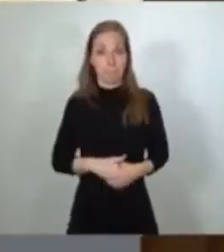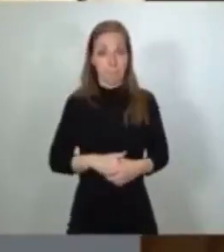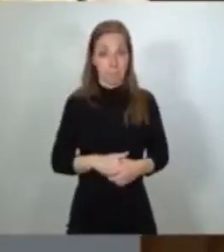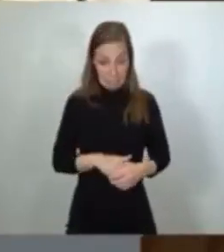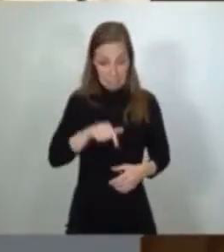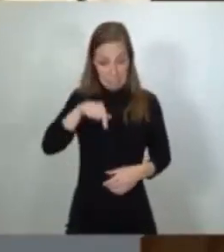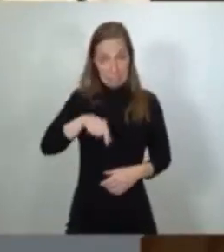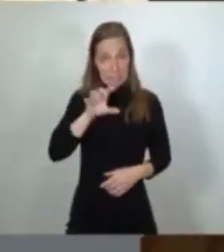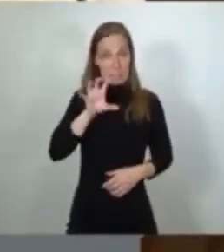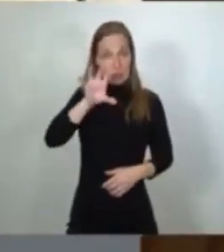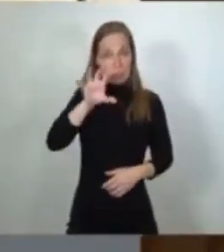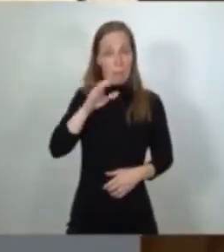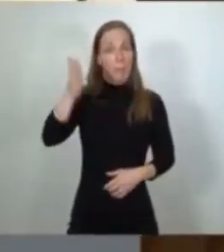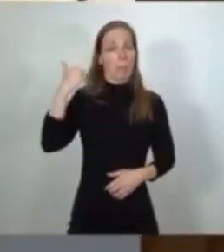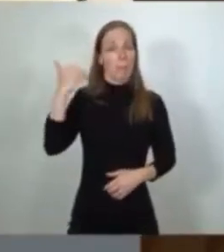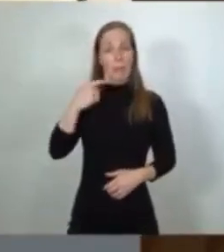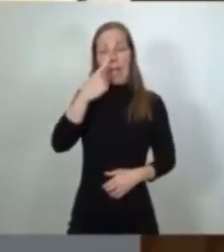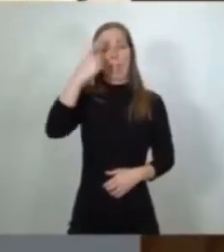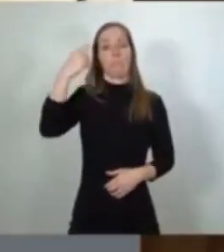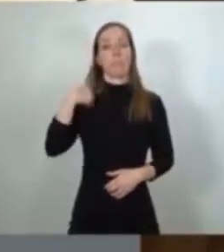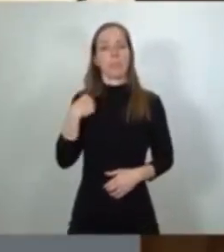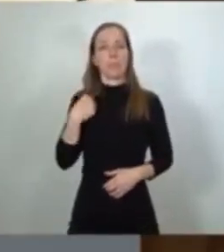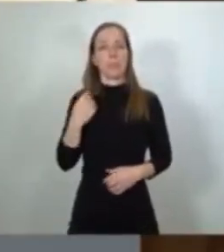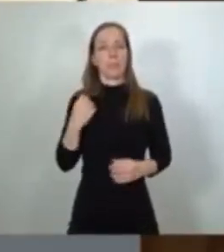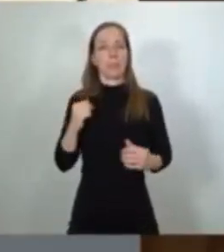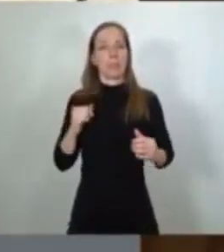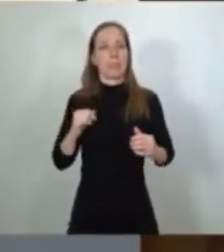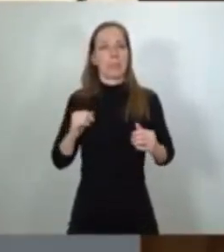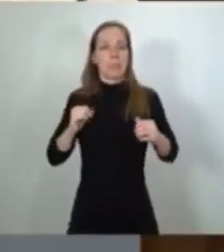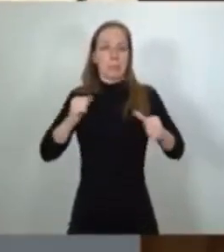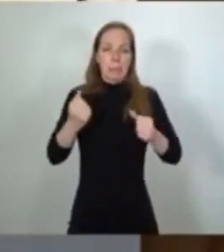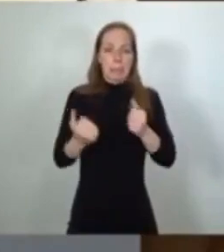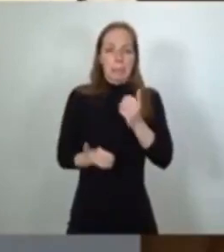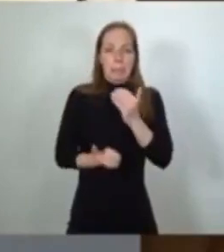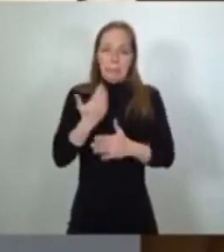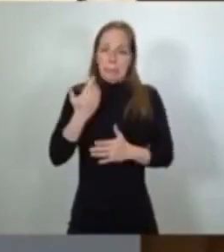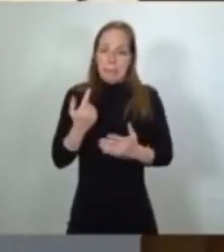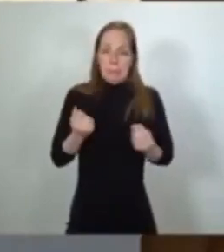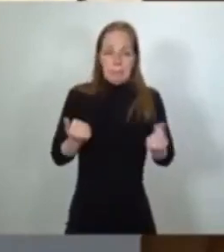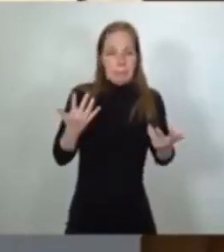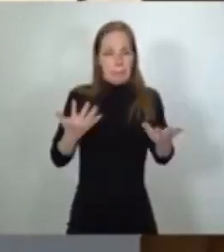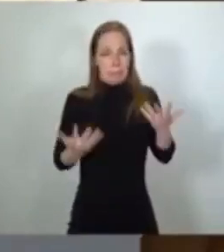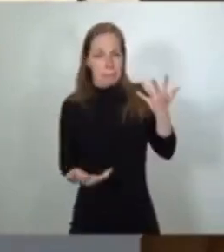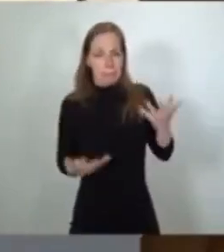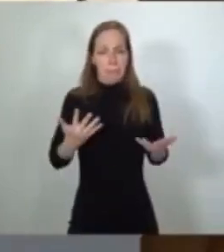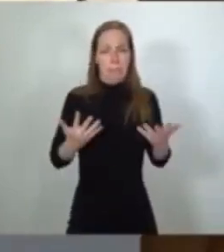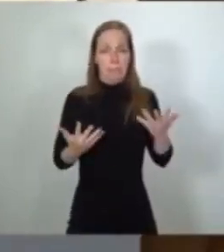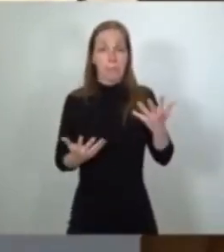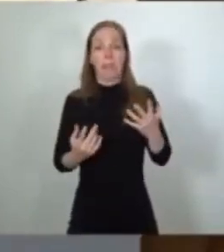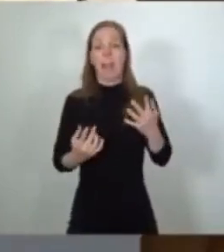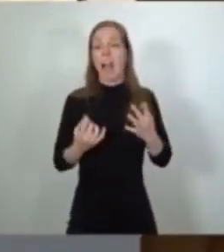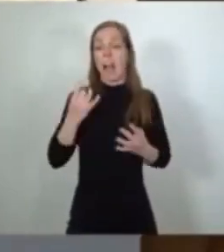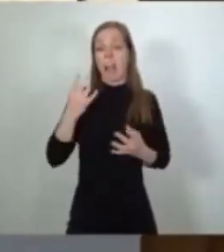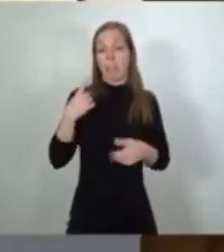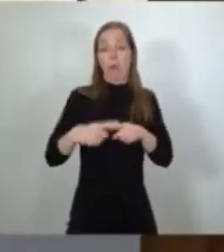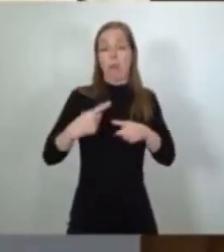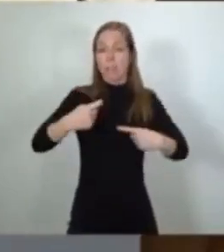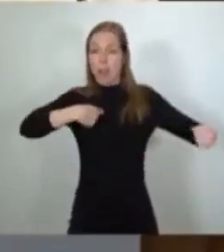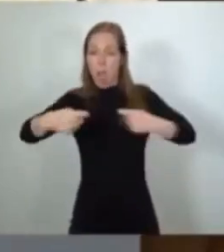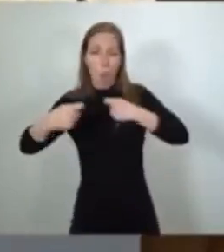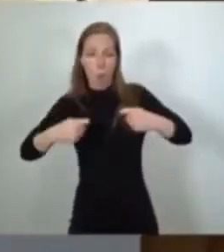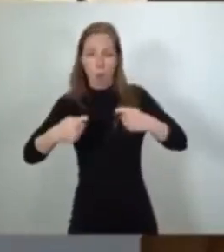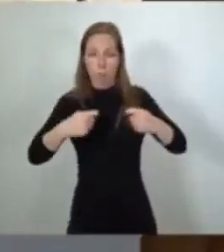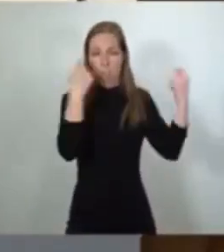se levantaba aquella mañana a medio gas y con toda su actividad hibernada, excepto las actividades esenciales.